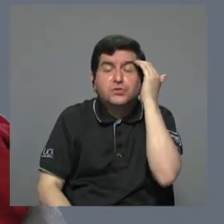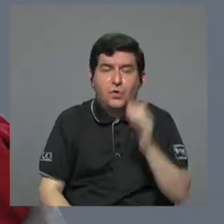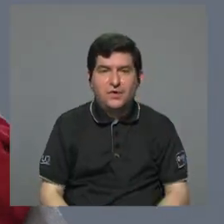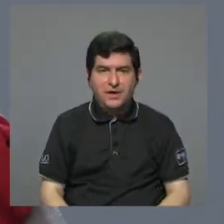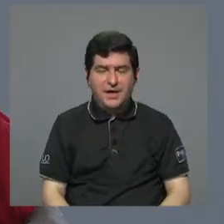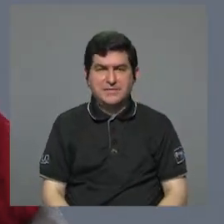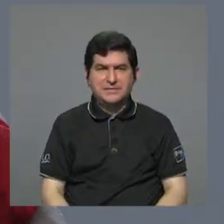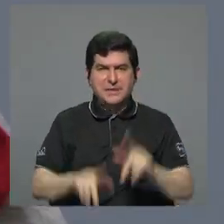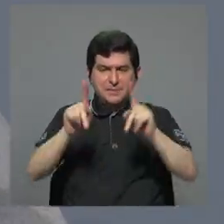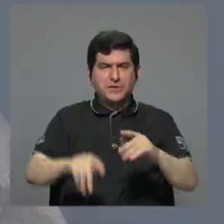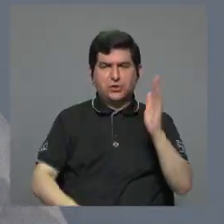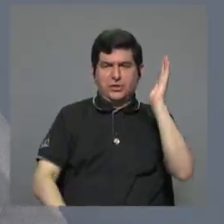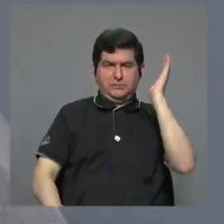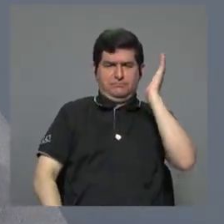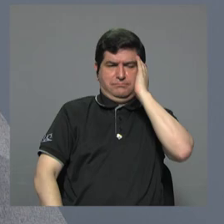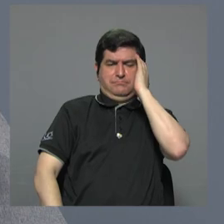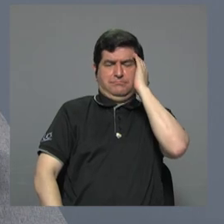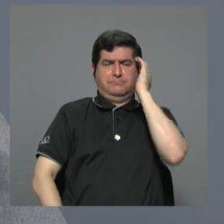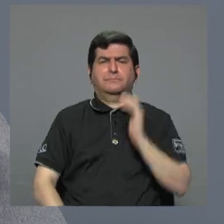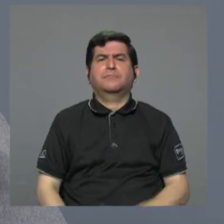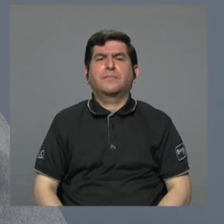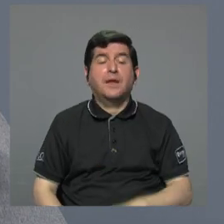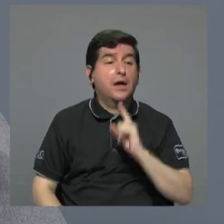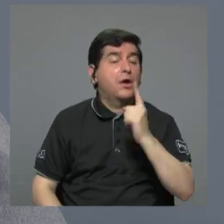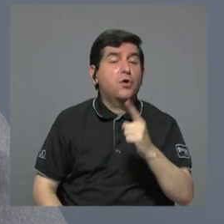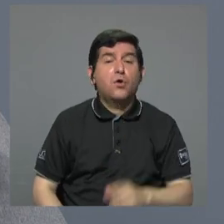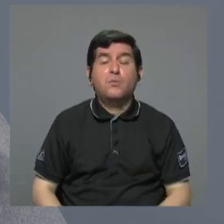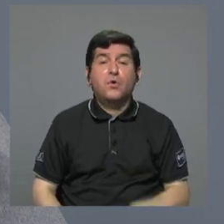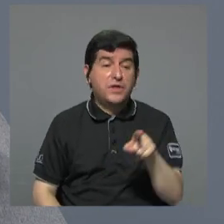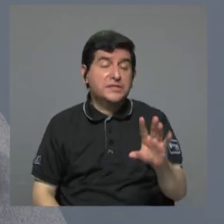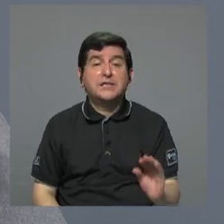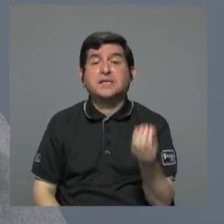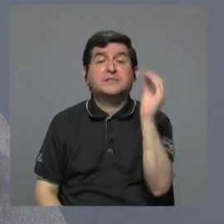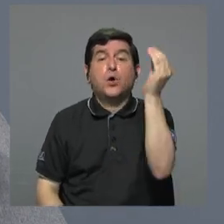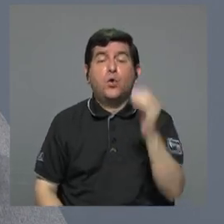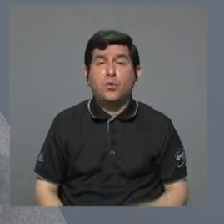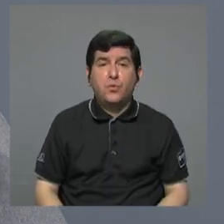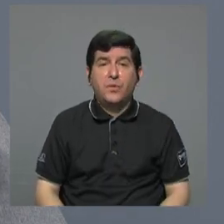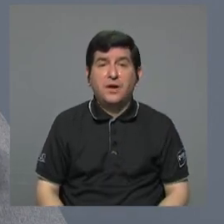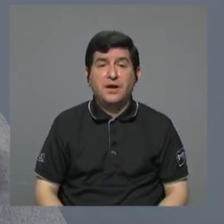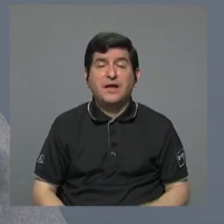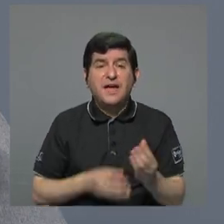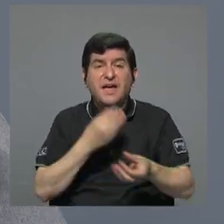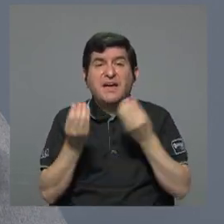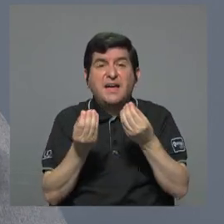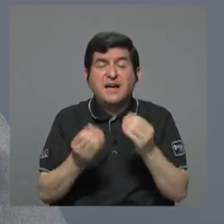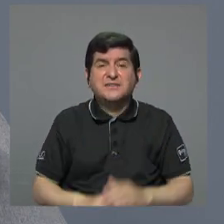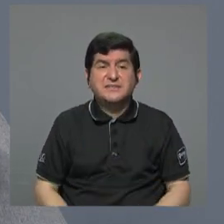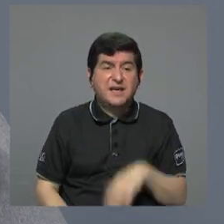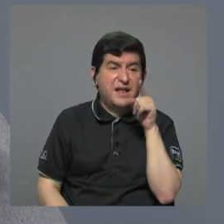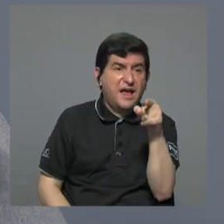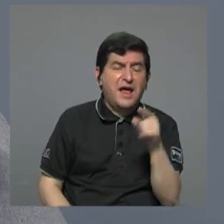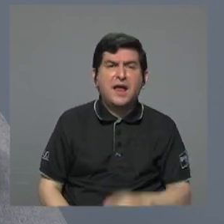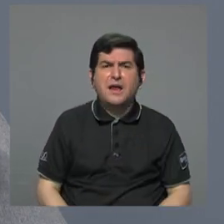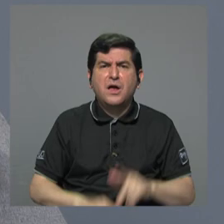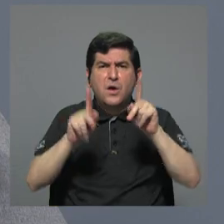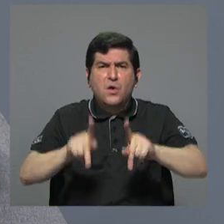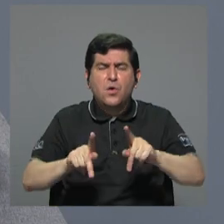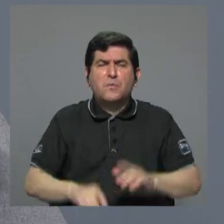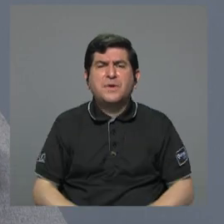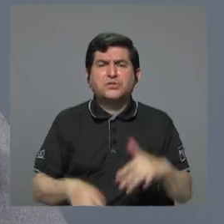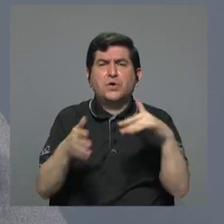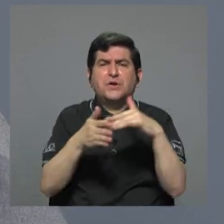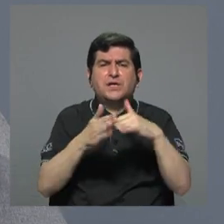tenga conciencia de que, como dice este muchacho, ¿qué hace con la clase? Me imagino que es lo que quiere decir con los que tienen una